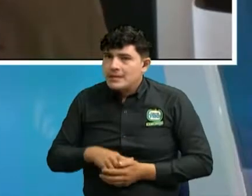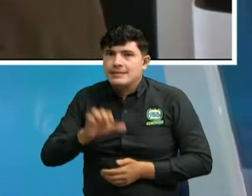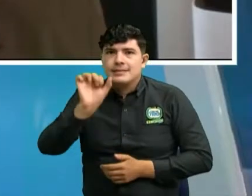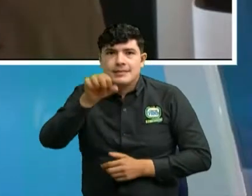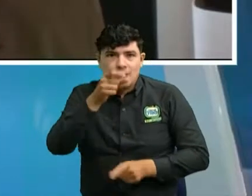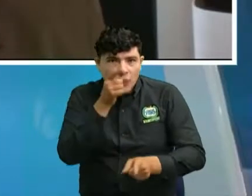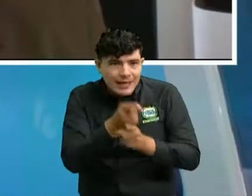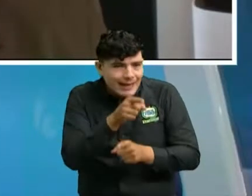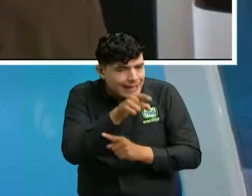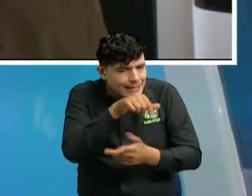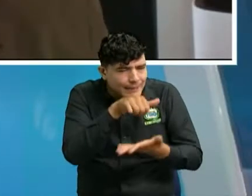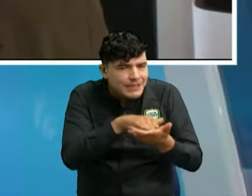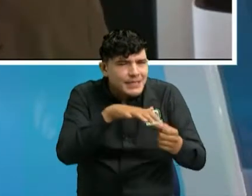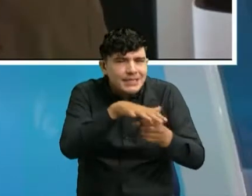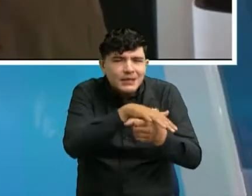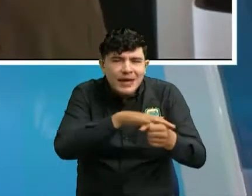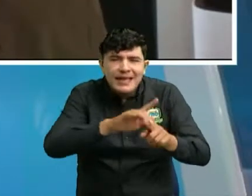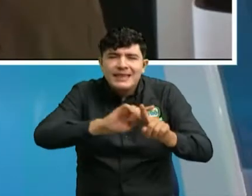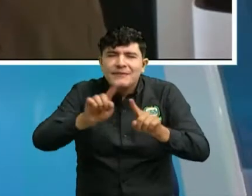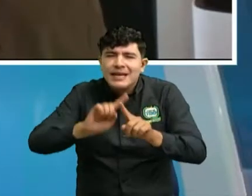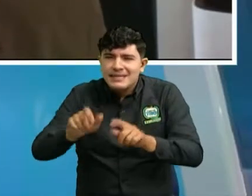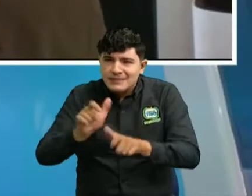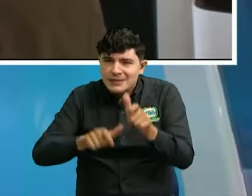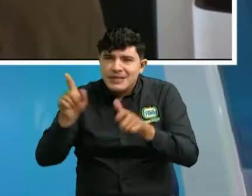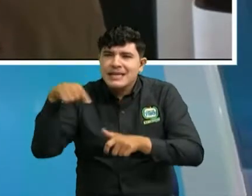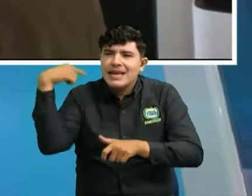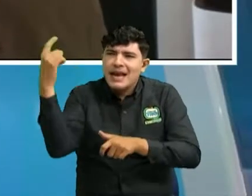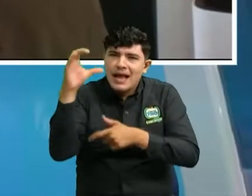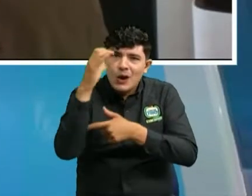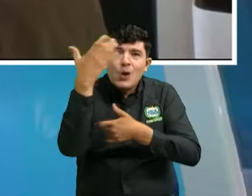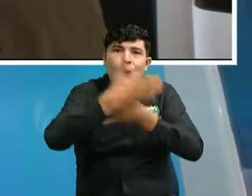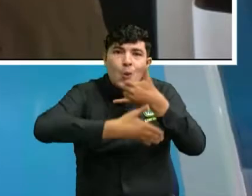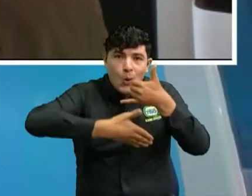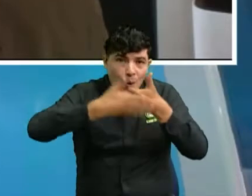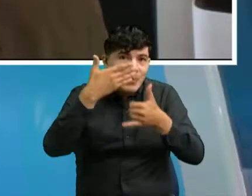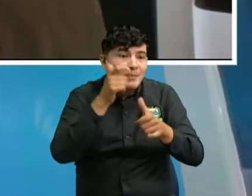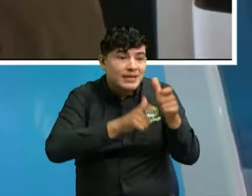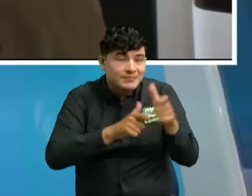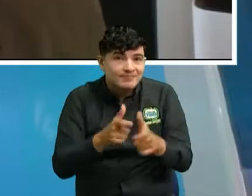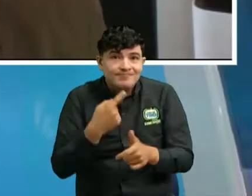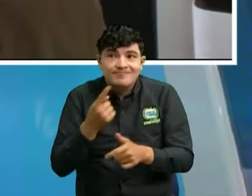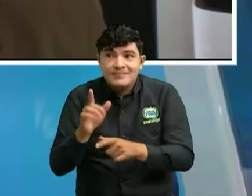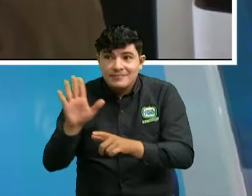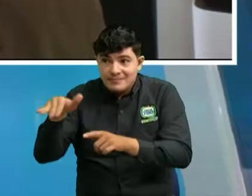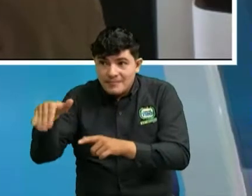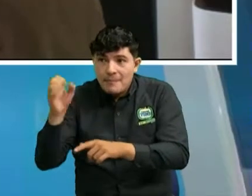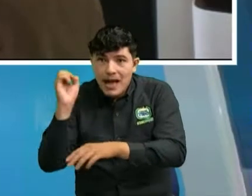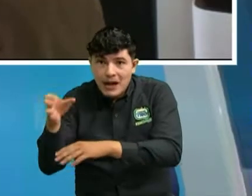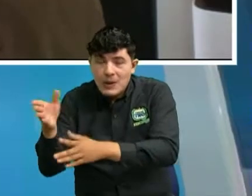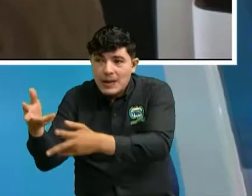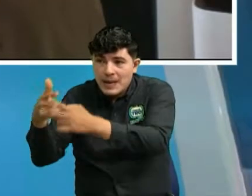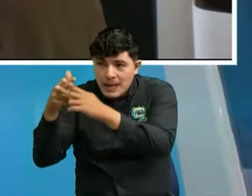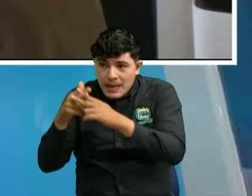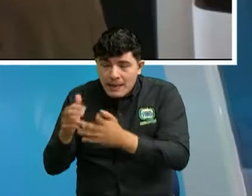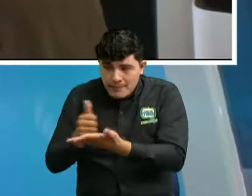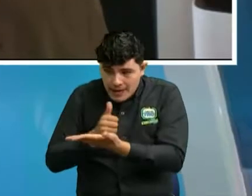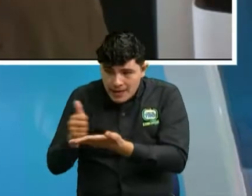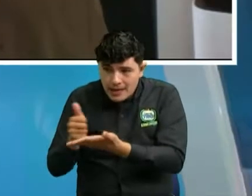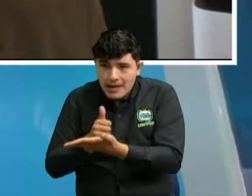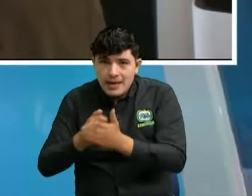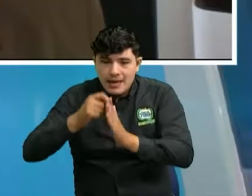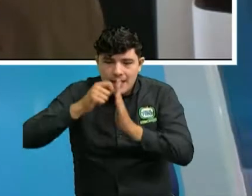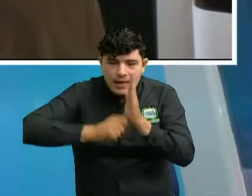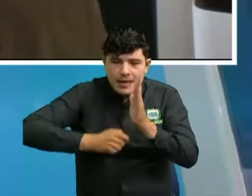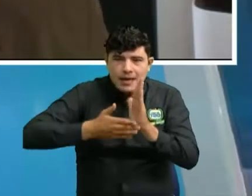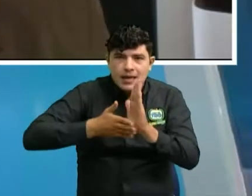Exactamente. Esta es la situación de muchos ciudadanos que al momento de adquirir créditos, tarjetas de crédito, los